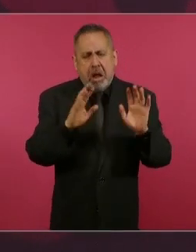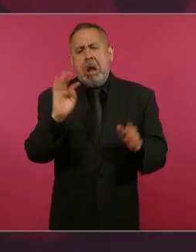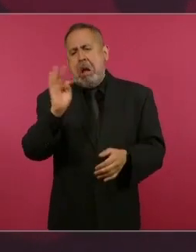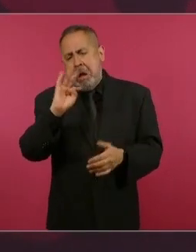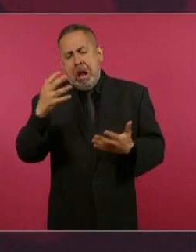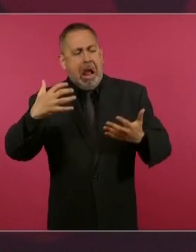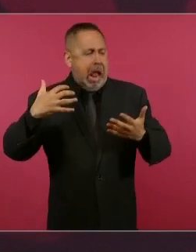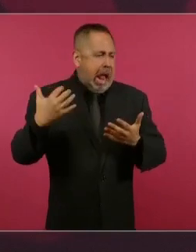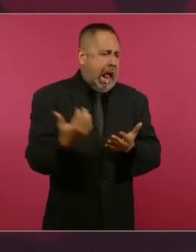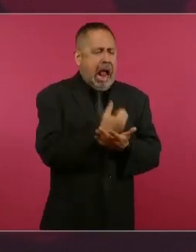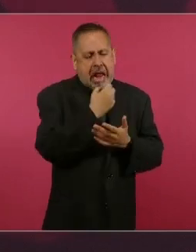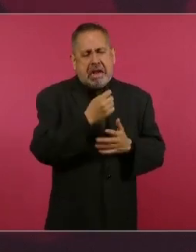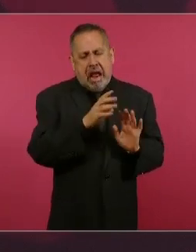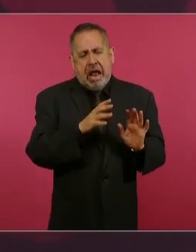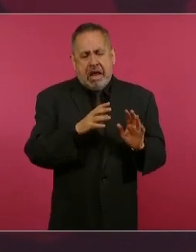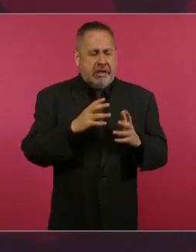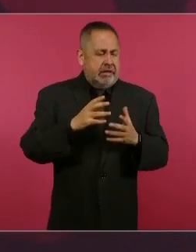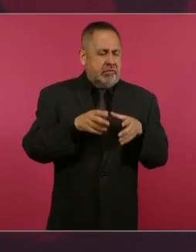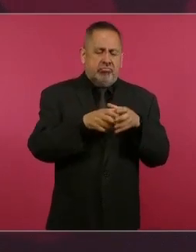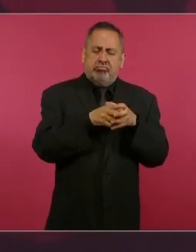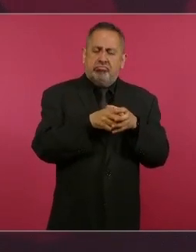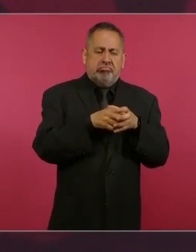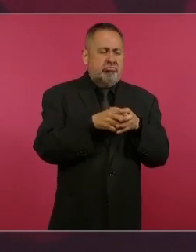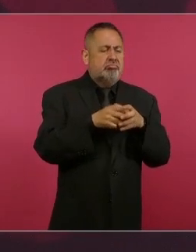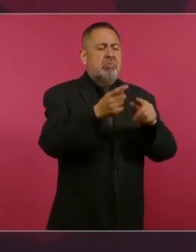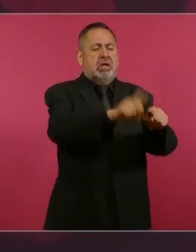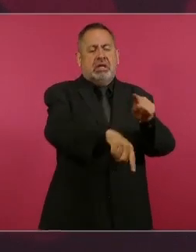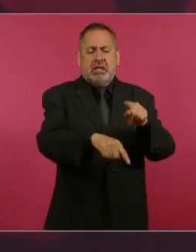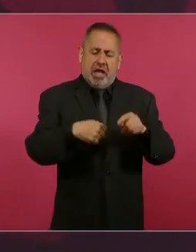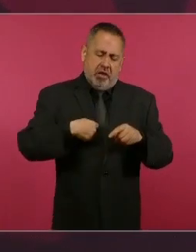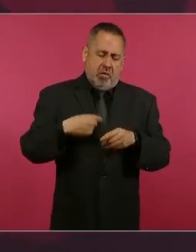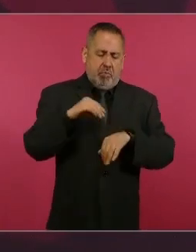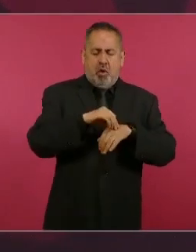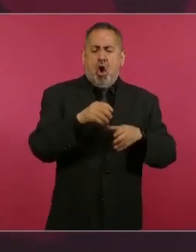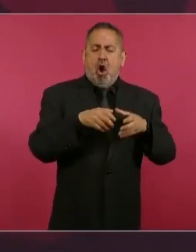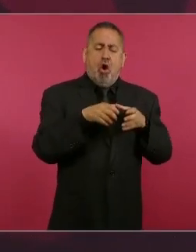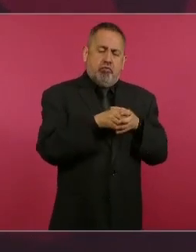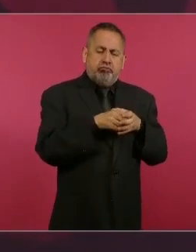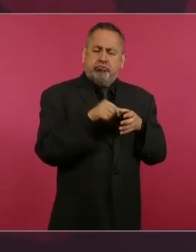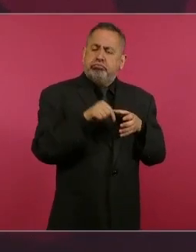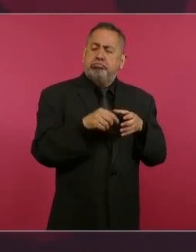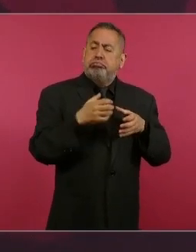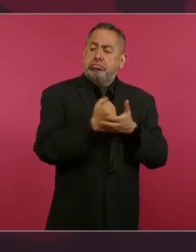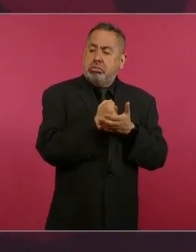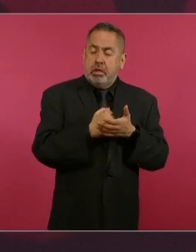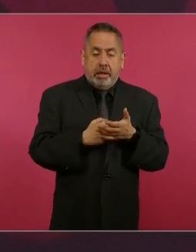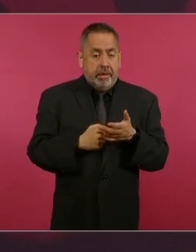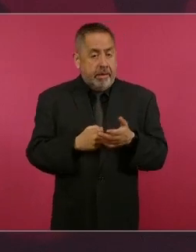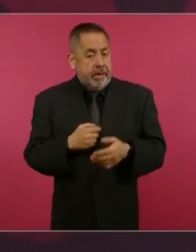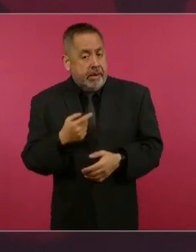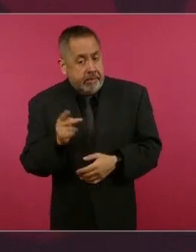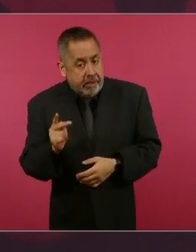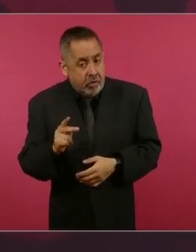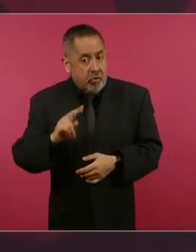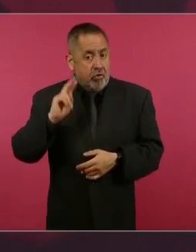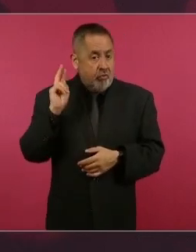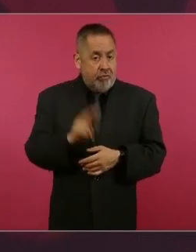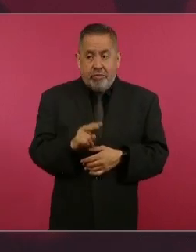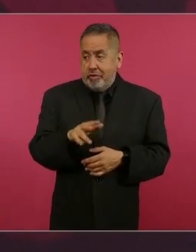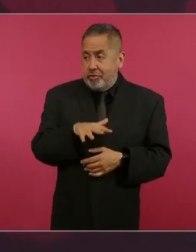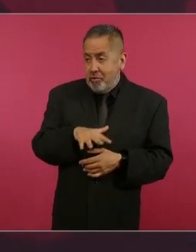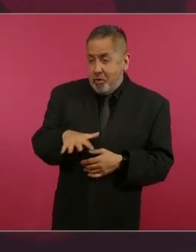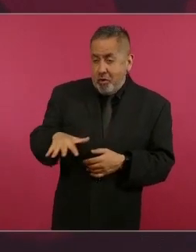pero no necesariamente puede